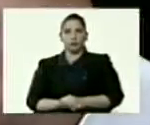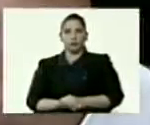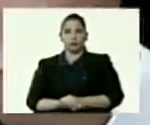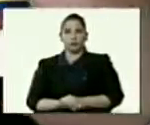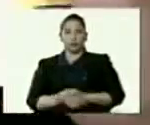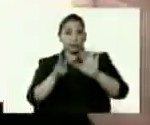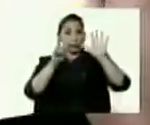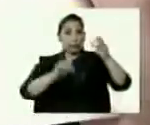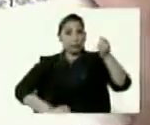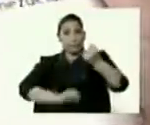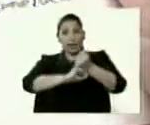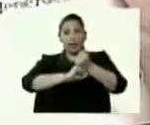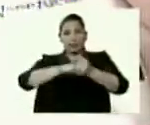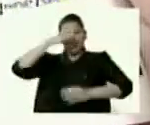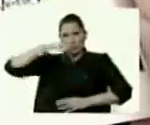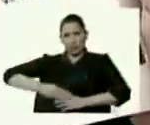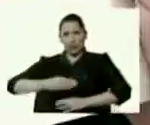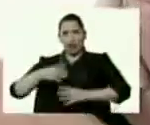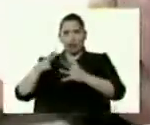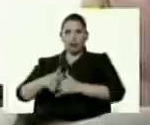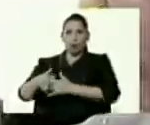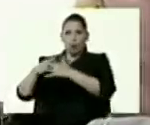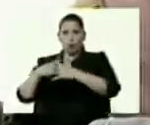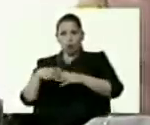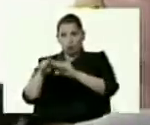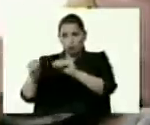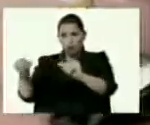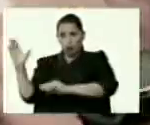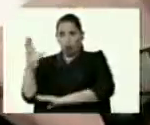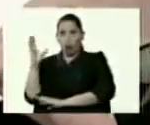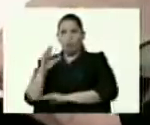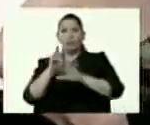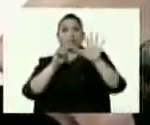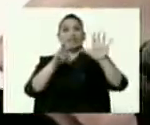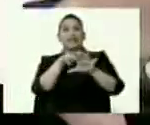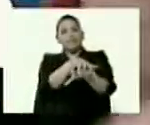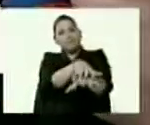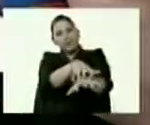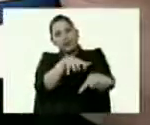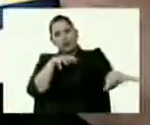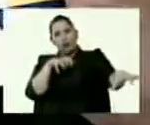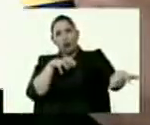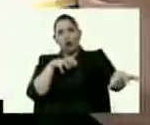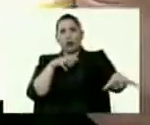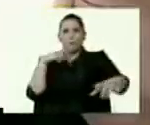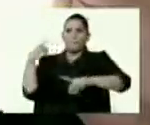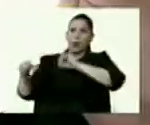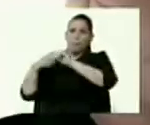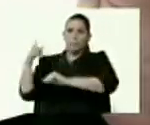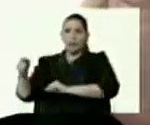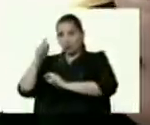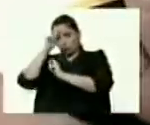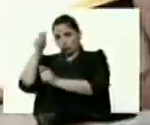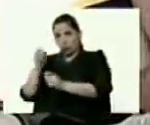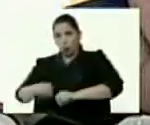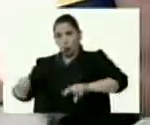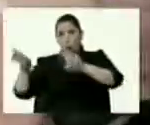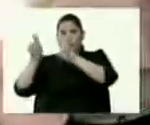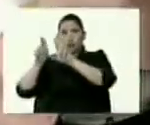bases militares gringas en su territorio, 7 millones de desplazados reconocidos por Naciones Unidas,